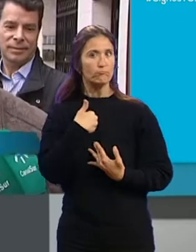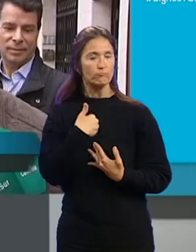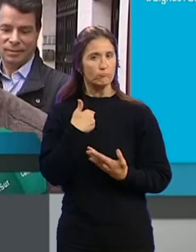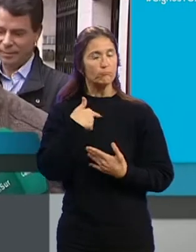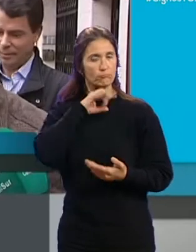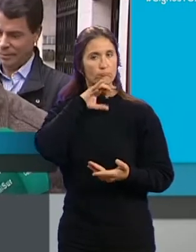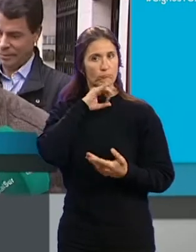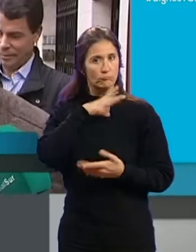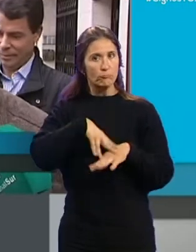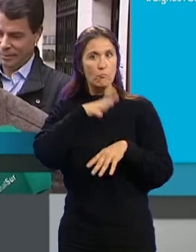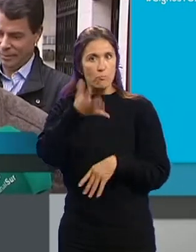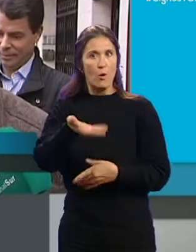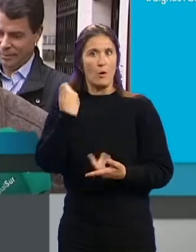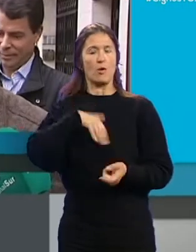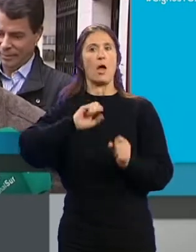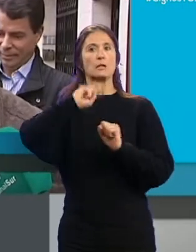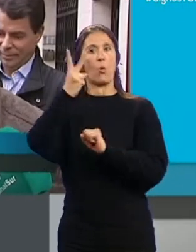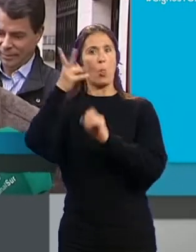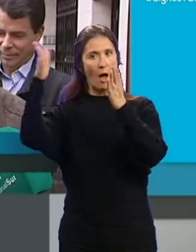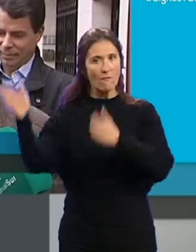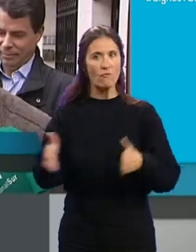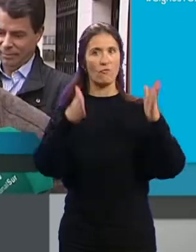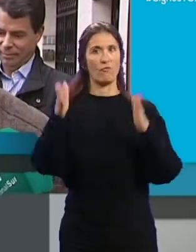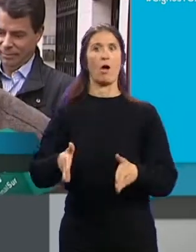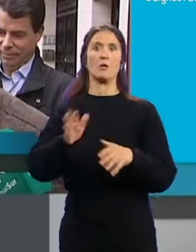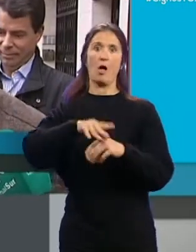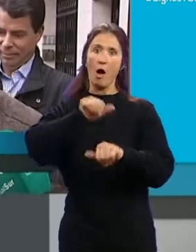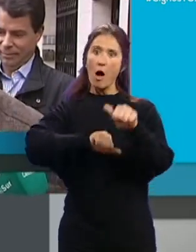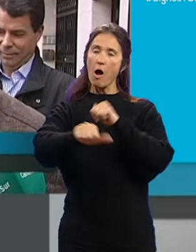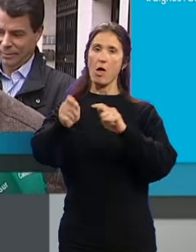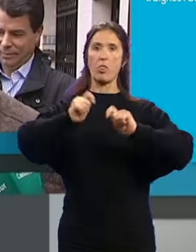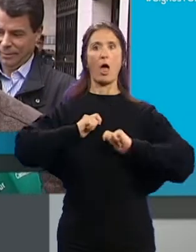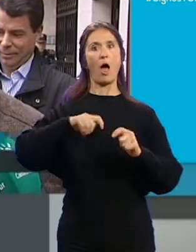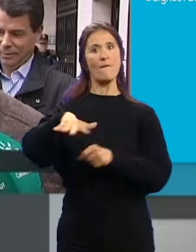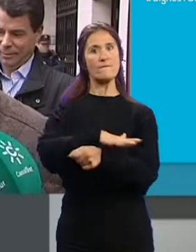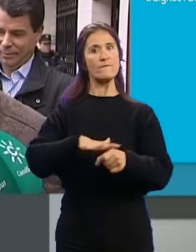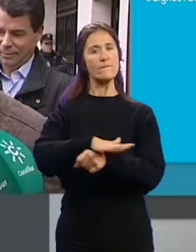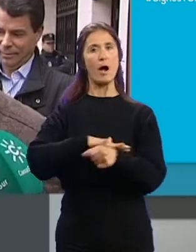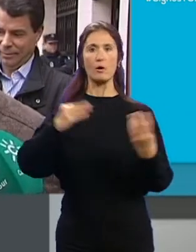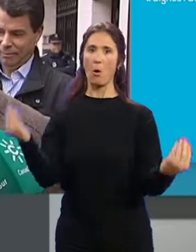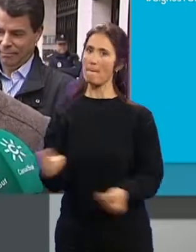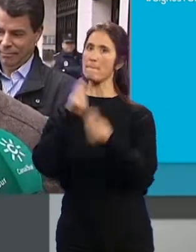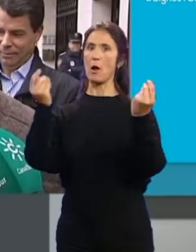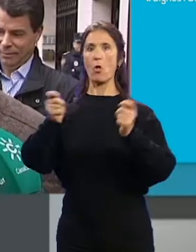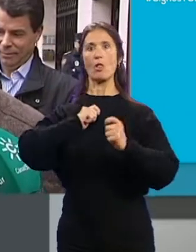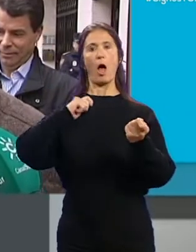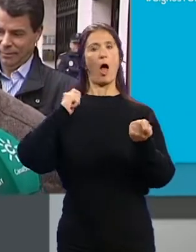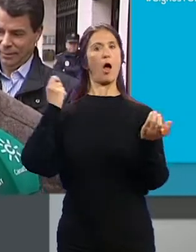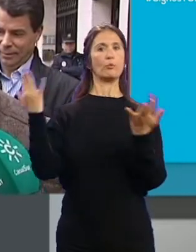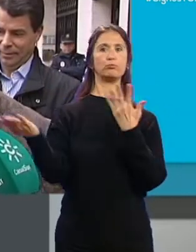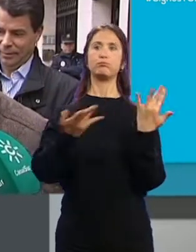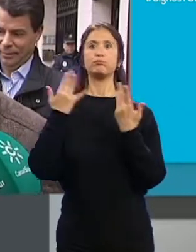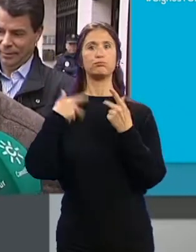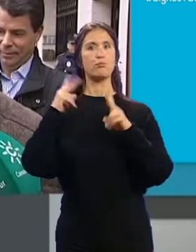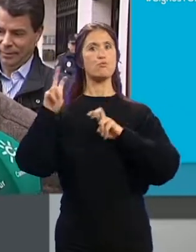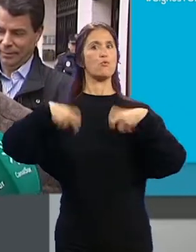contentos porque se venga a presentar esta segunda fase... ...que es verdad que va a desarrollar nuestro barrio y le va a dar un aire de modernidad... ...que creemos que va a ser para nuestro